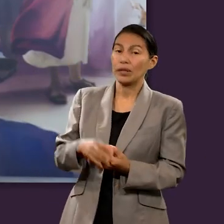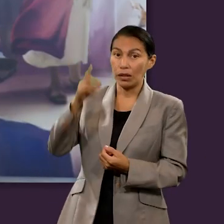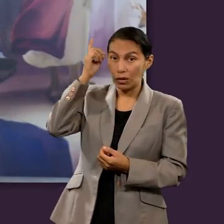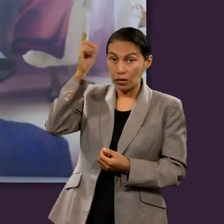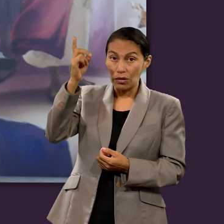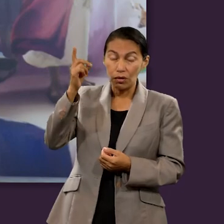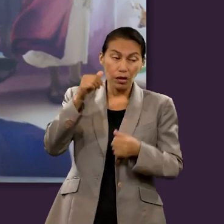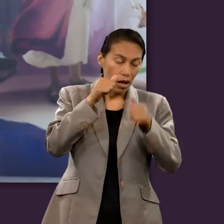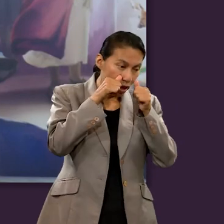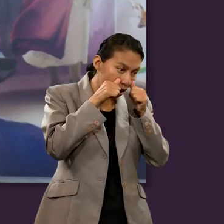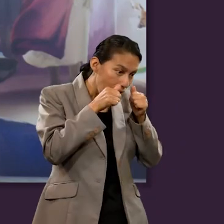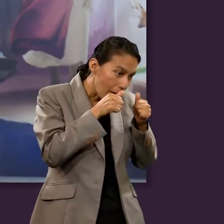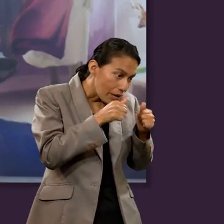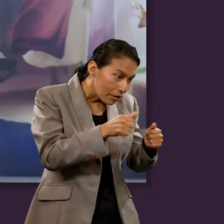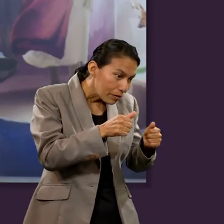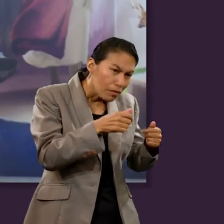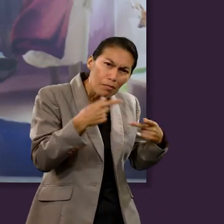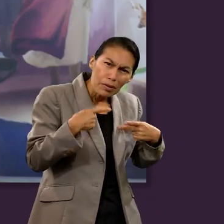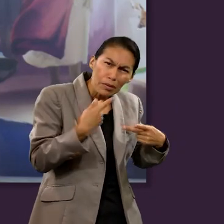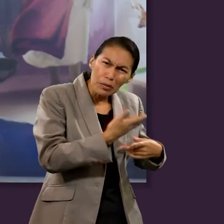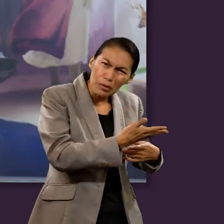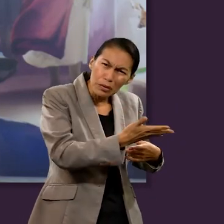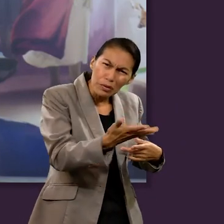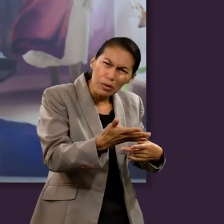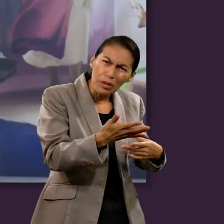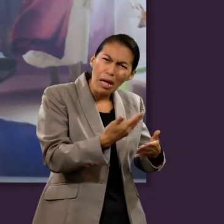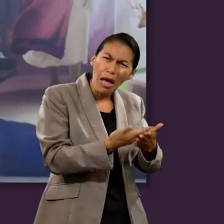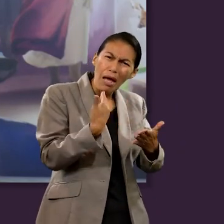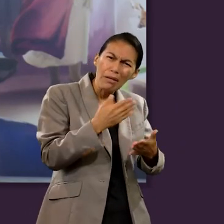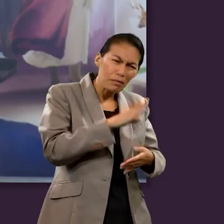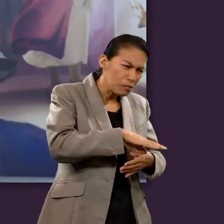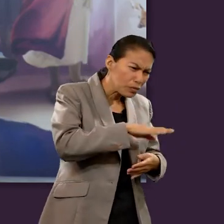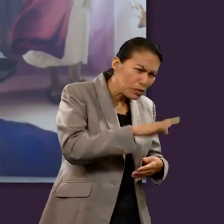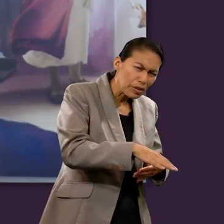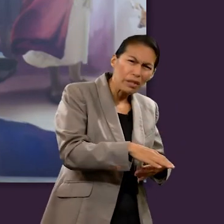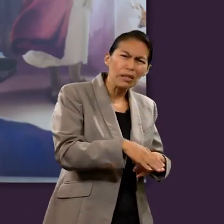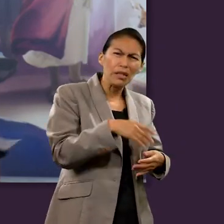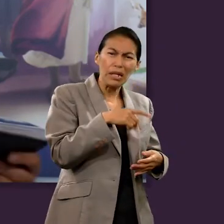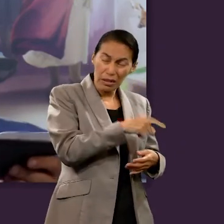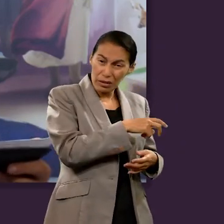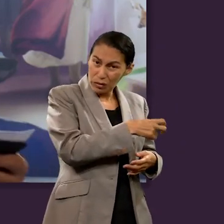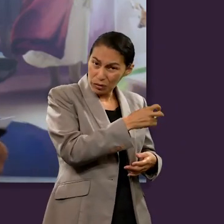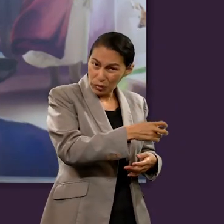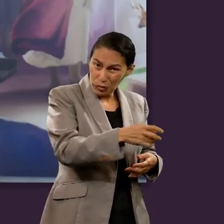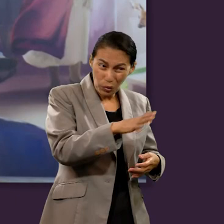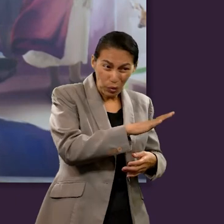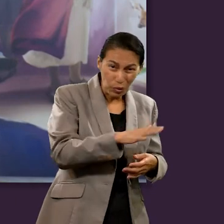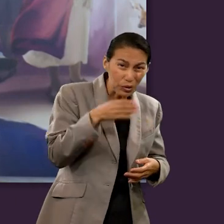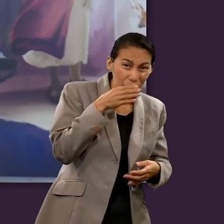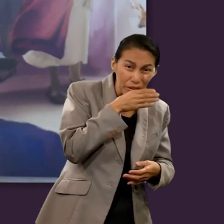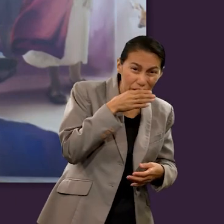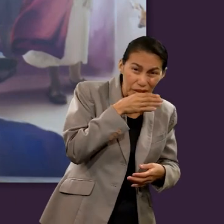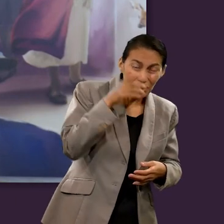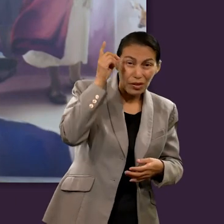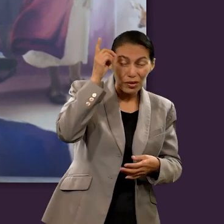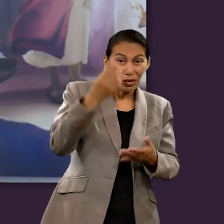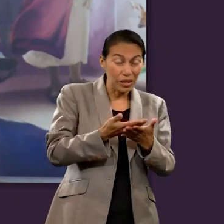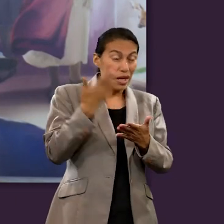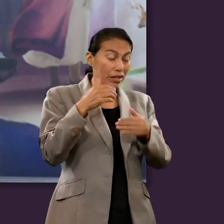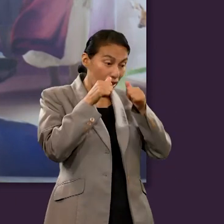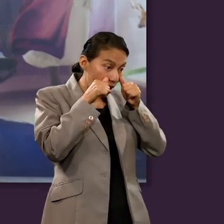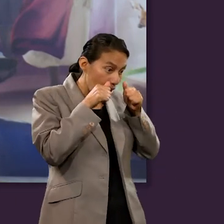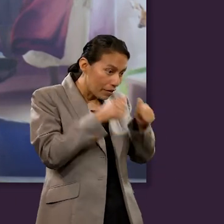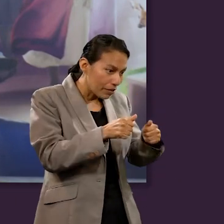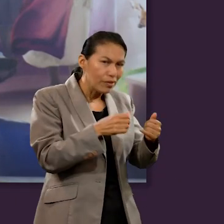mismo clamor y como Dios escuchó ese clamor de esas almas en ese contexto de la misma